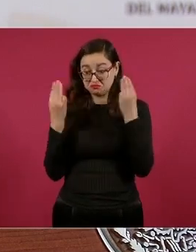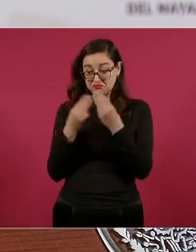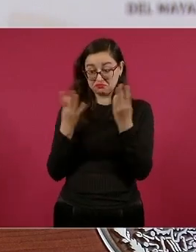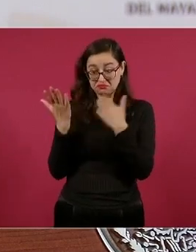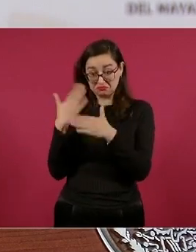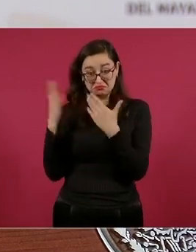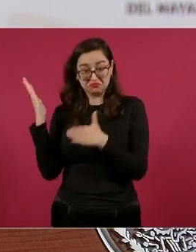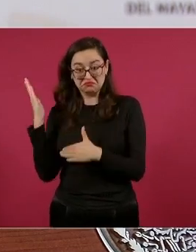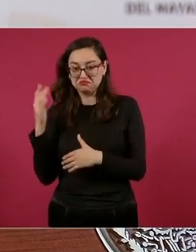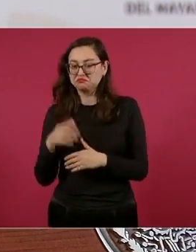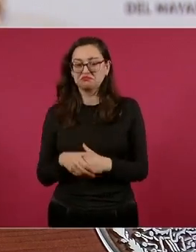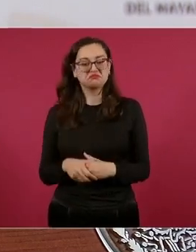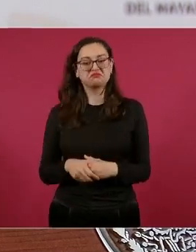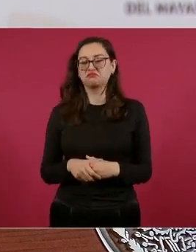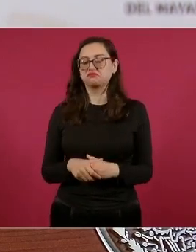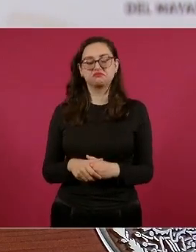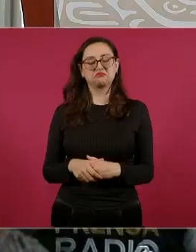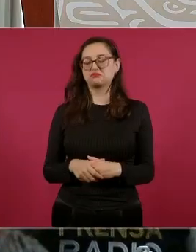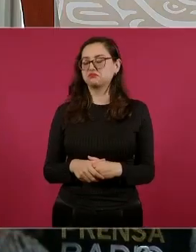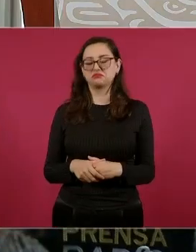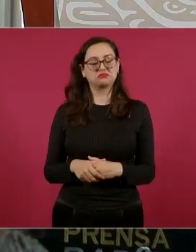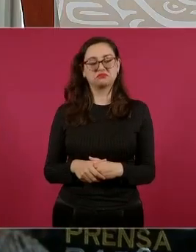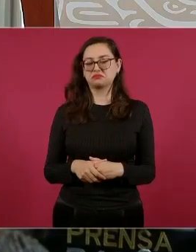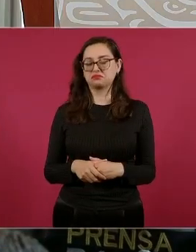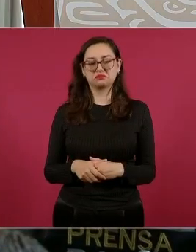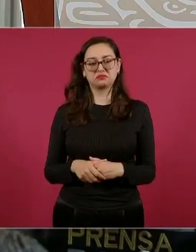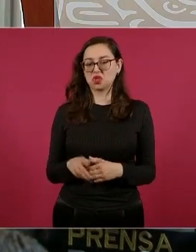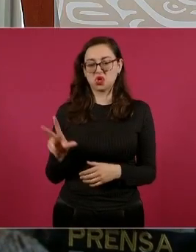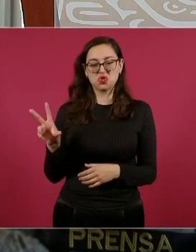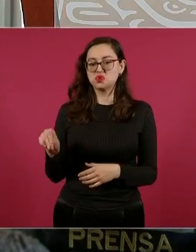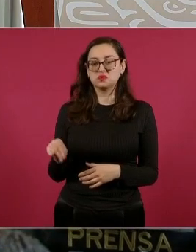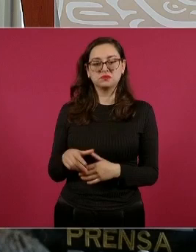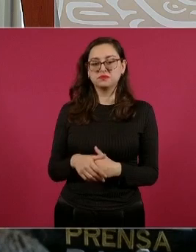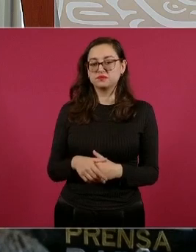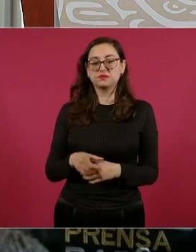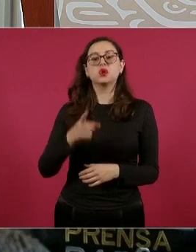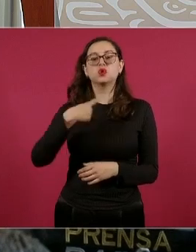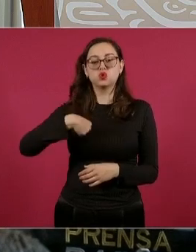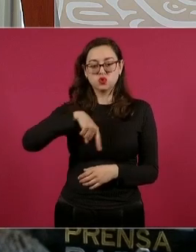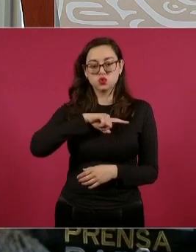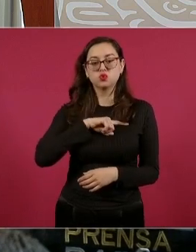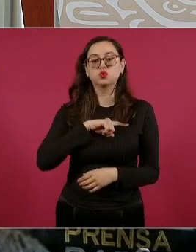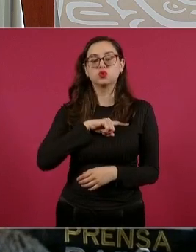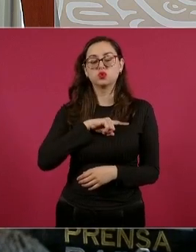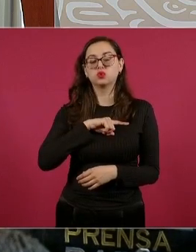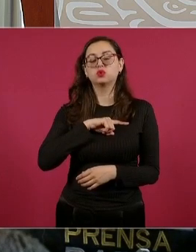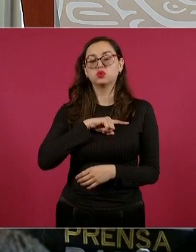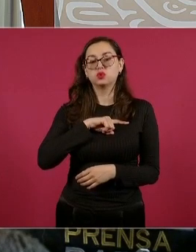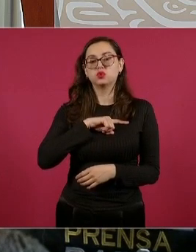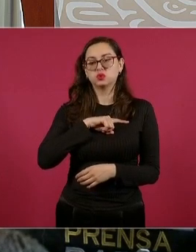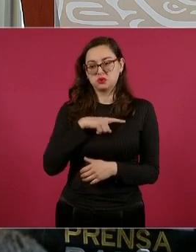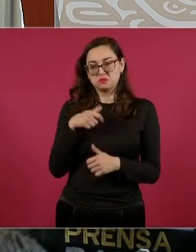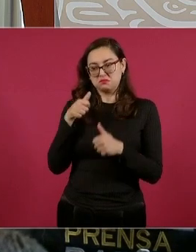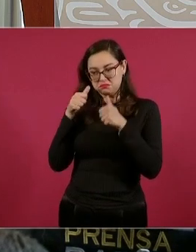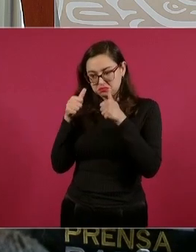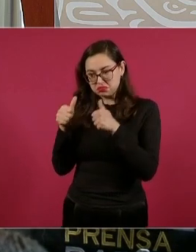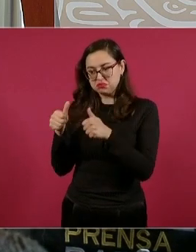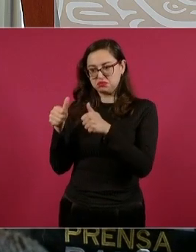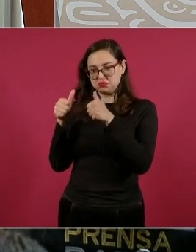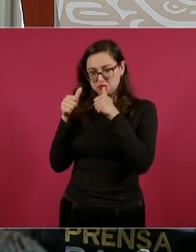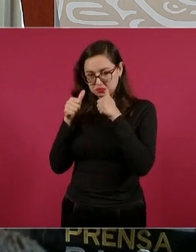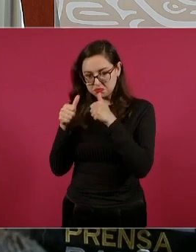estrategia, porque estamos pendientes,